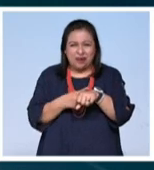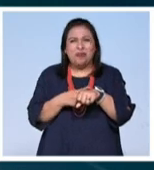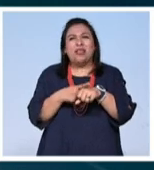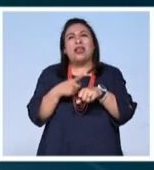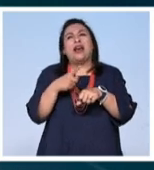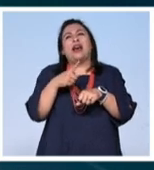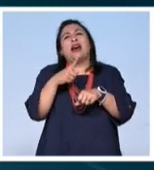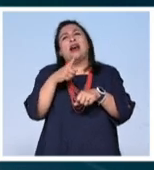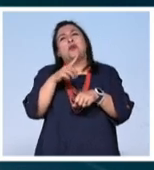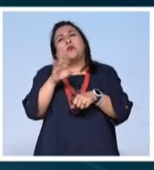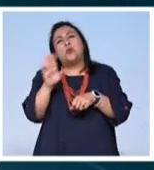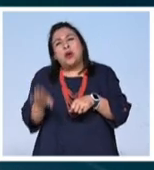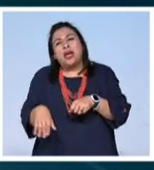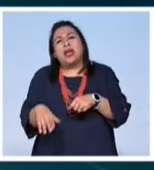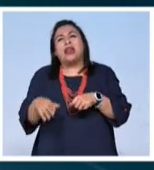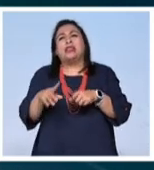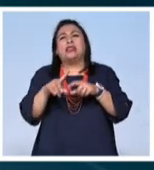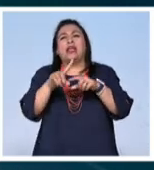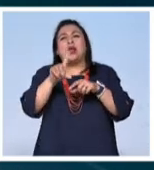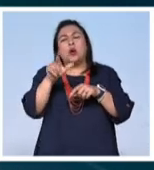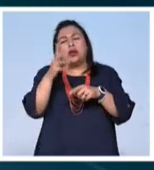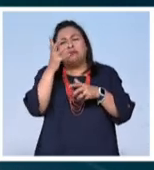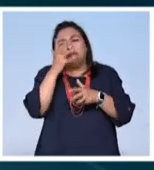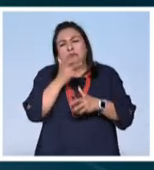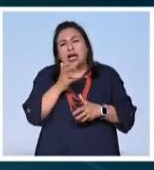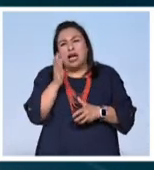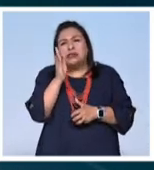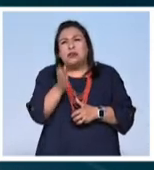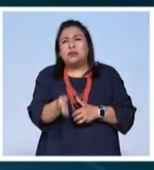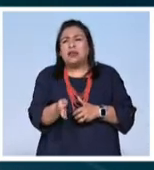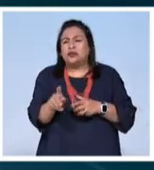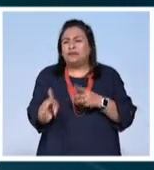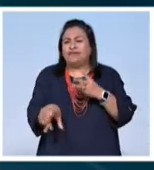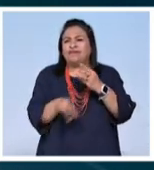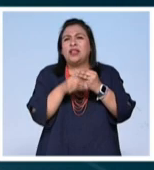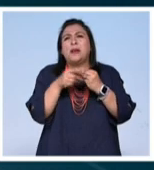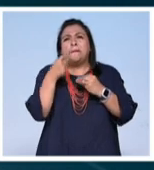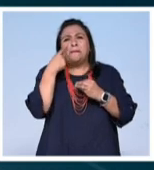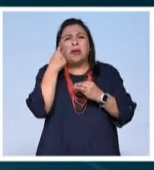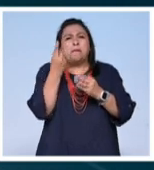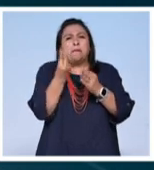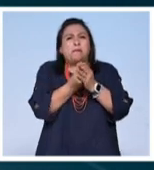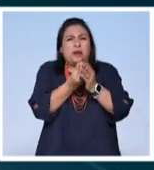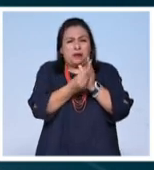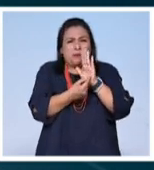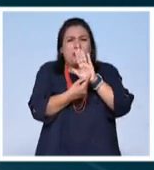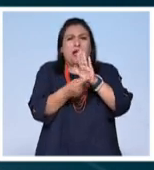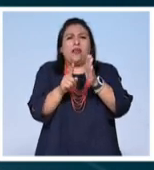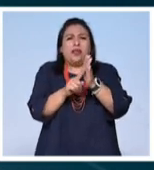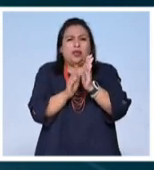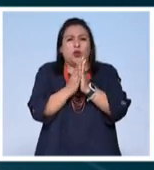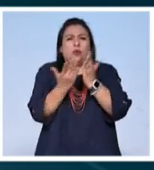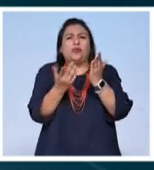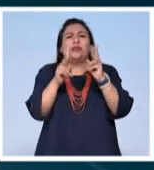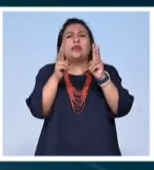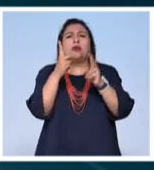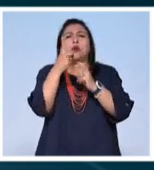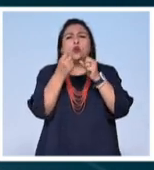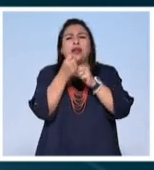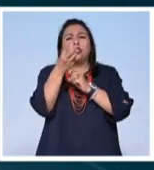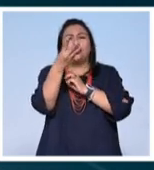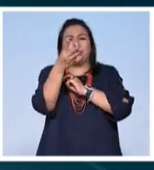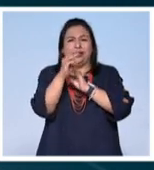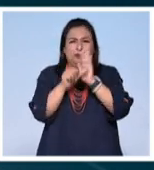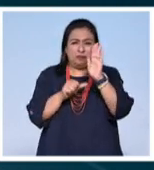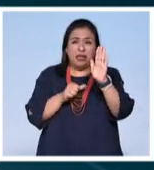convalescencia la muerte y el duelo son elementos ineludibles del retrato íntimo que nos ofrece un año y tres meses es